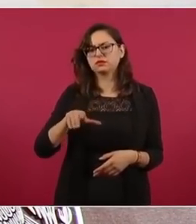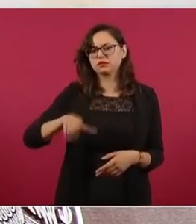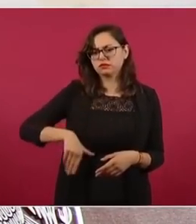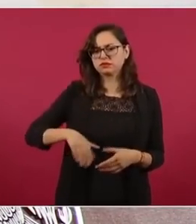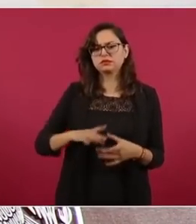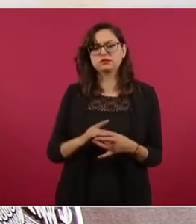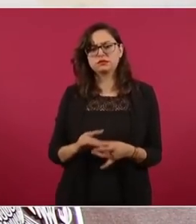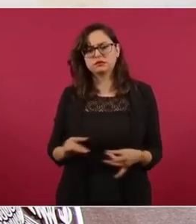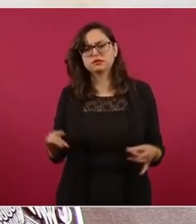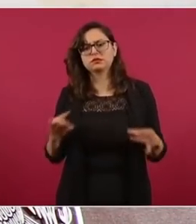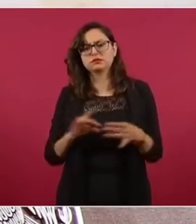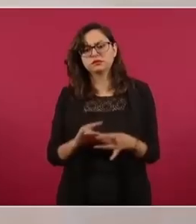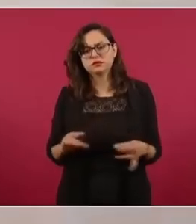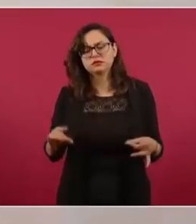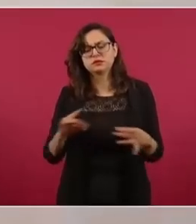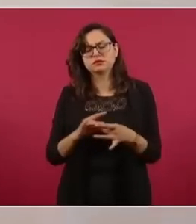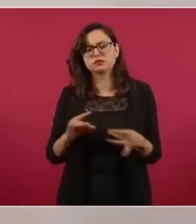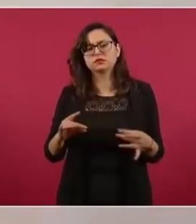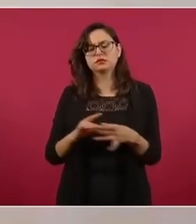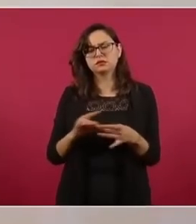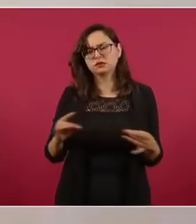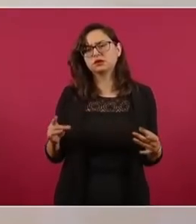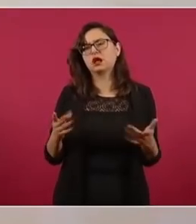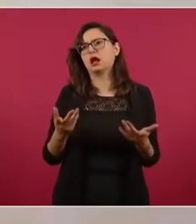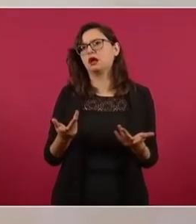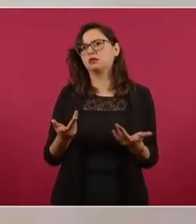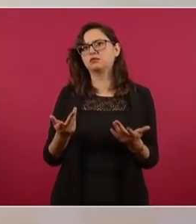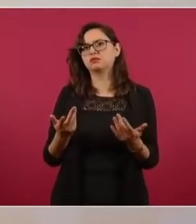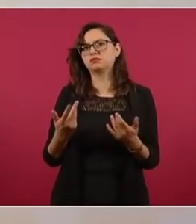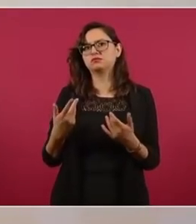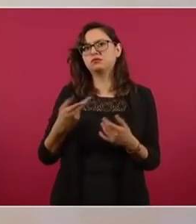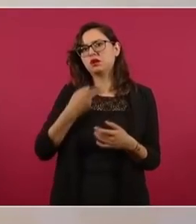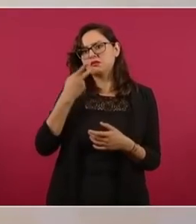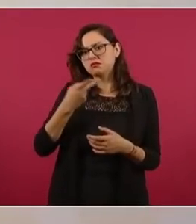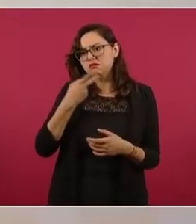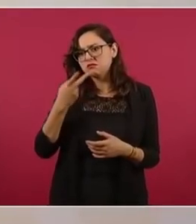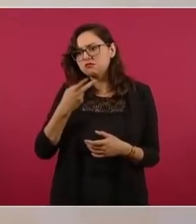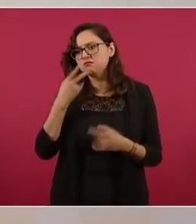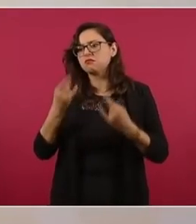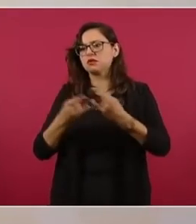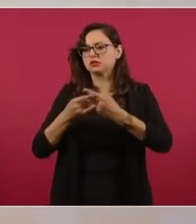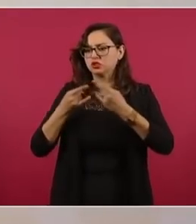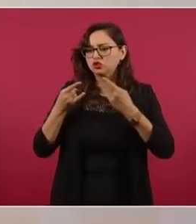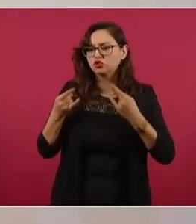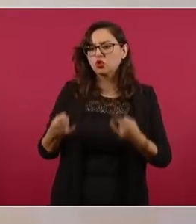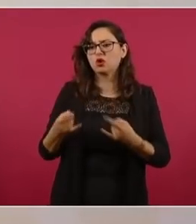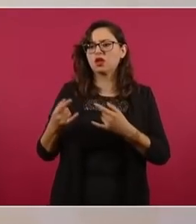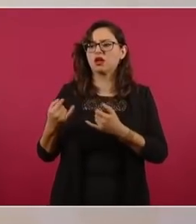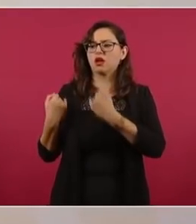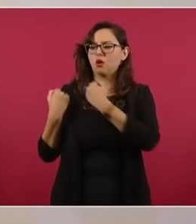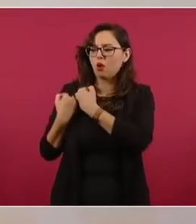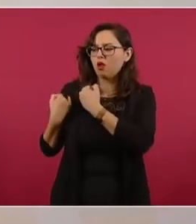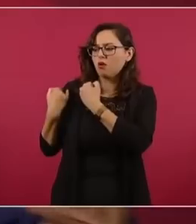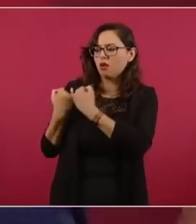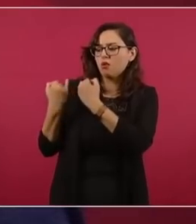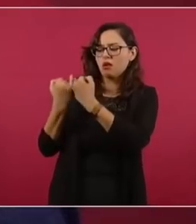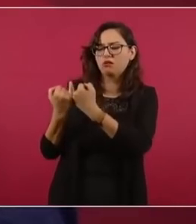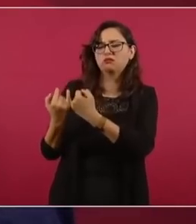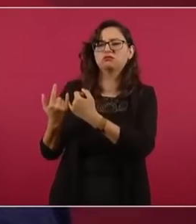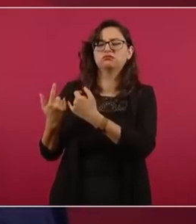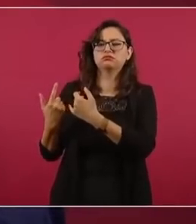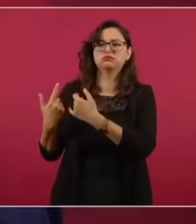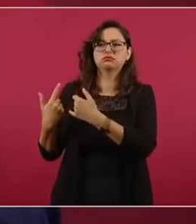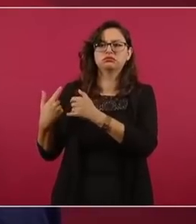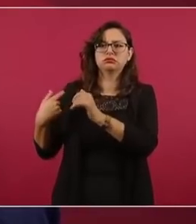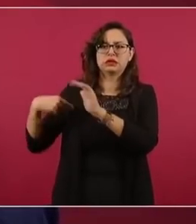discursos, hechos de confrontación, pero